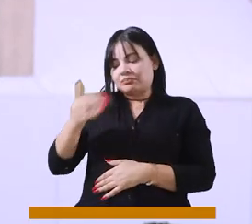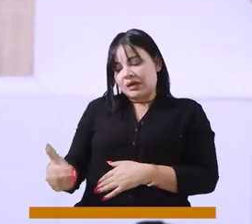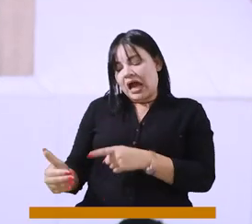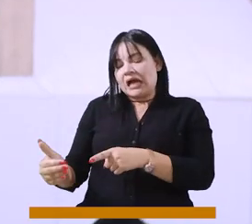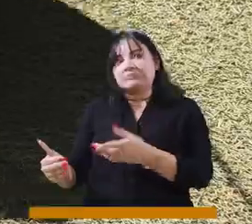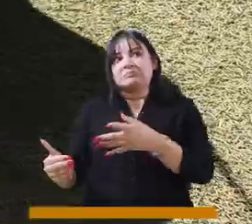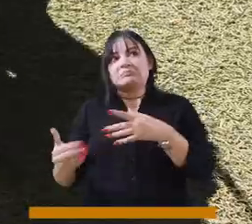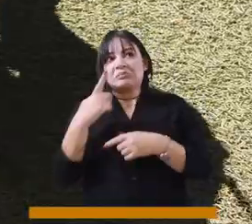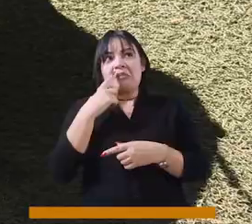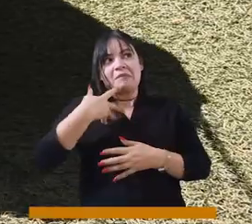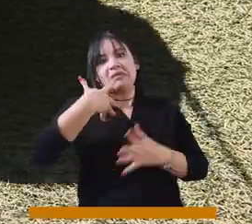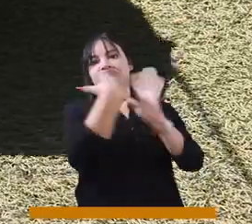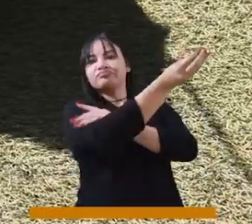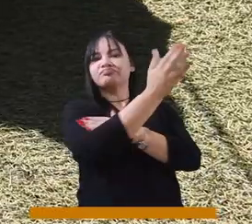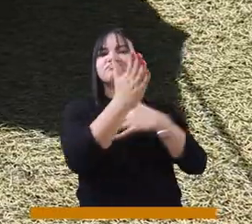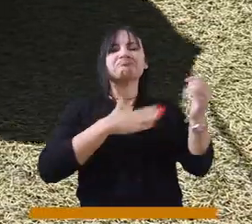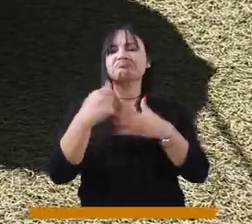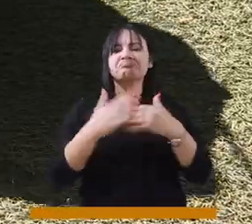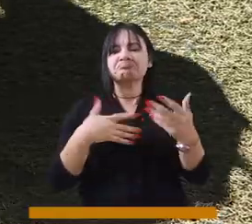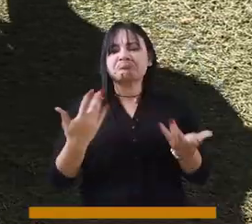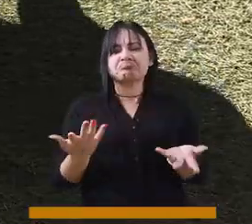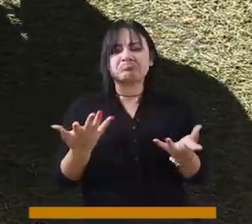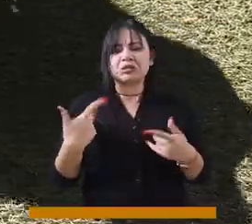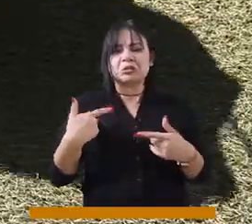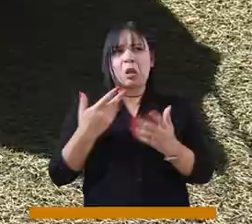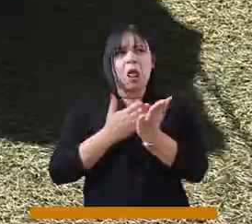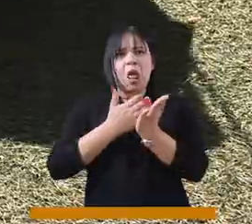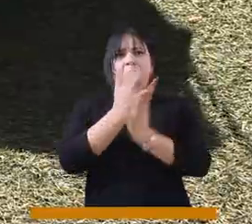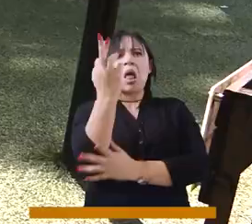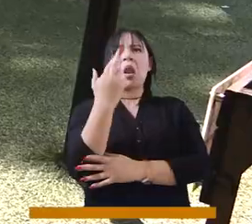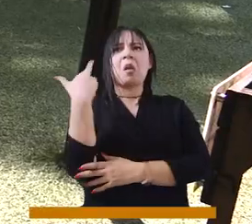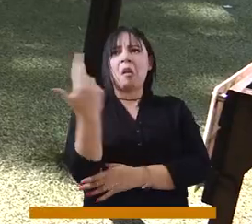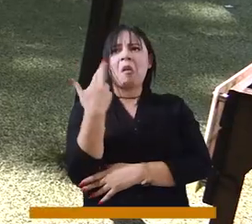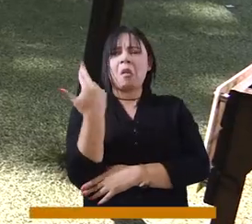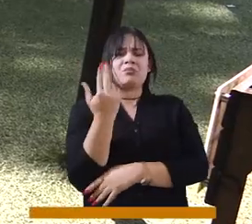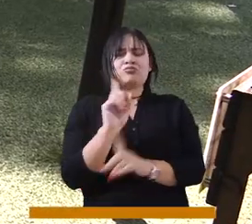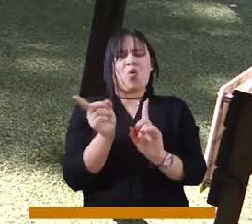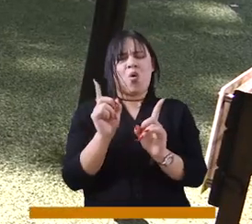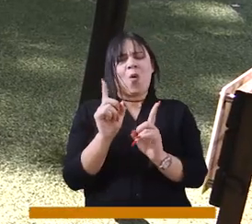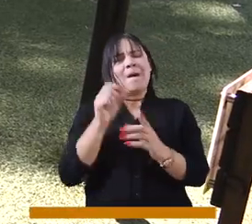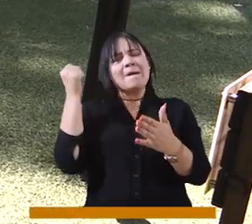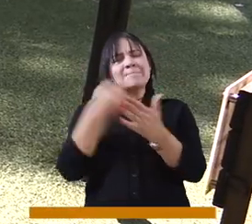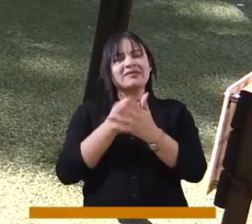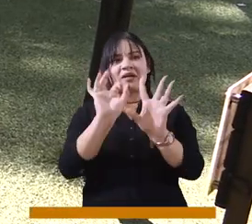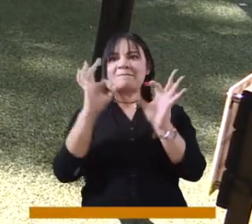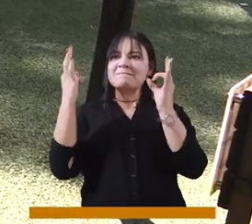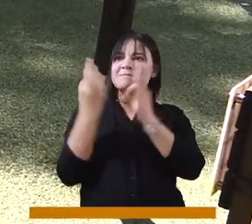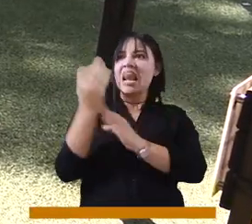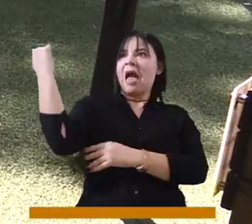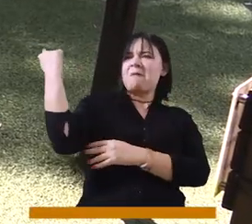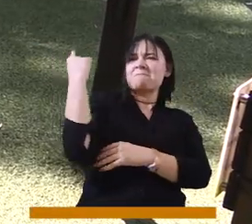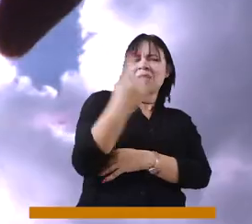como me crié, mi papá nos abandonó, pero eso no fue simplemente un determinante para que yo siguiera repitiendo una historia. Porque eso es lo que marca a la familia, marca